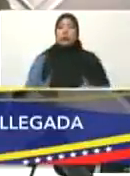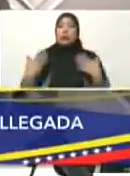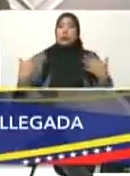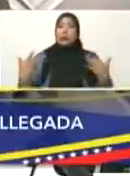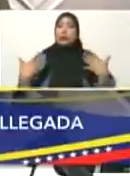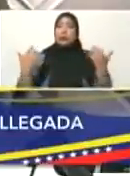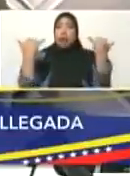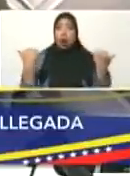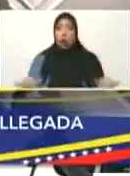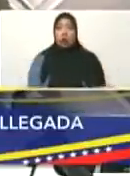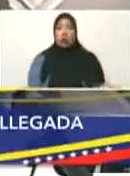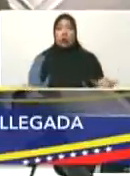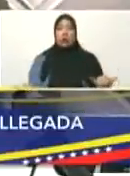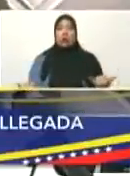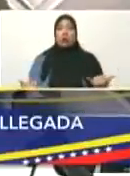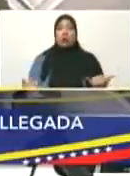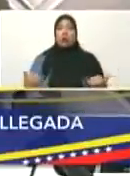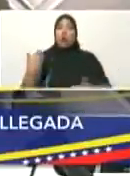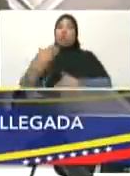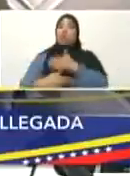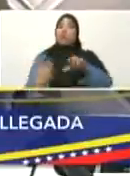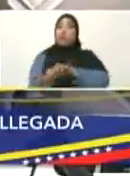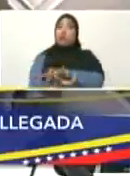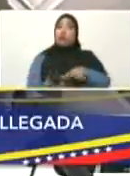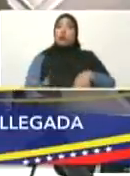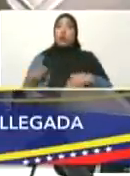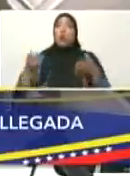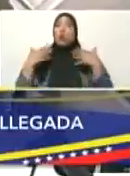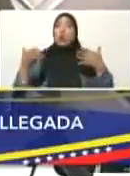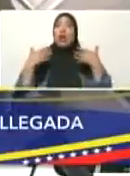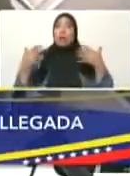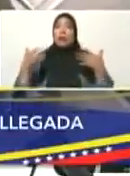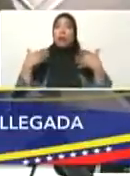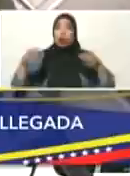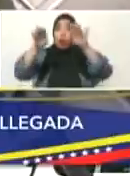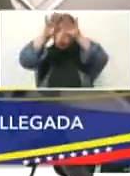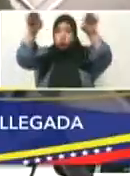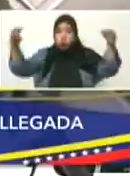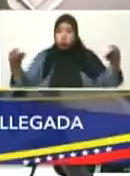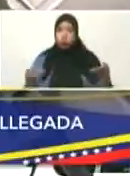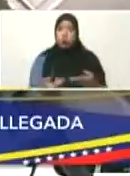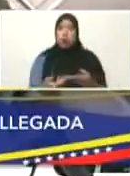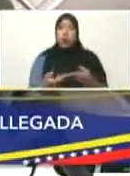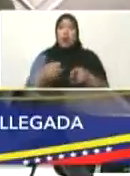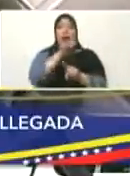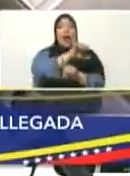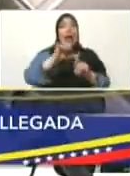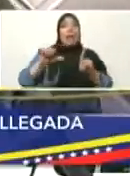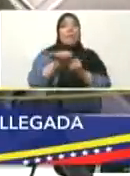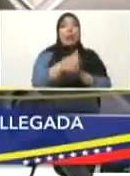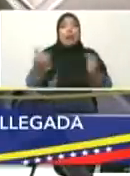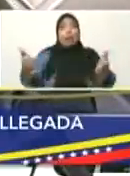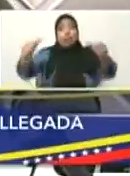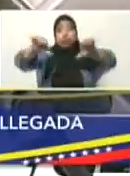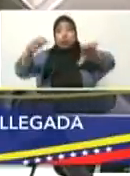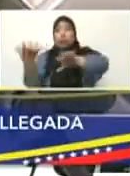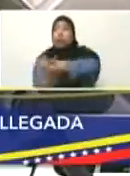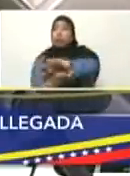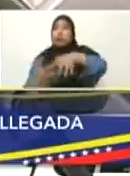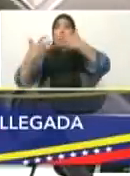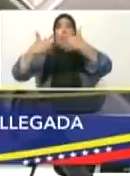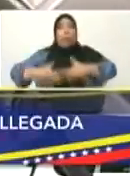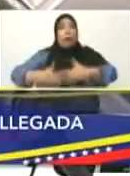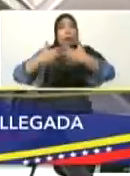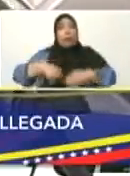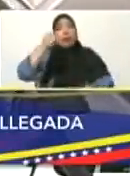nos toca pasar, producto del calentamiento global, de la destrucción del planeta que ha hecho el capitalismo en los últimos